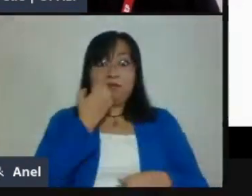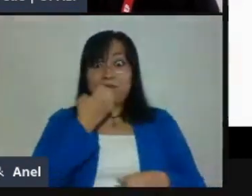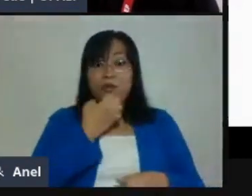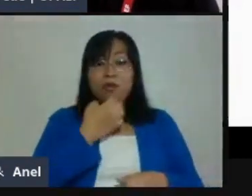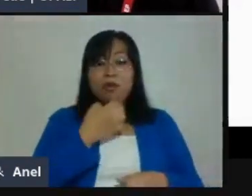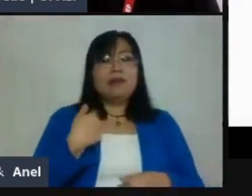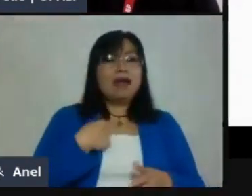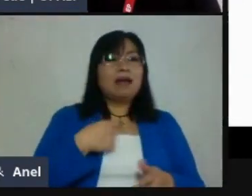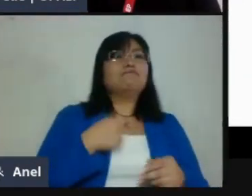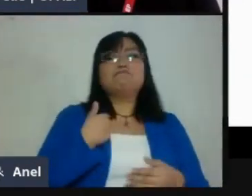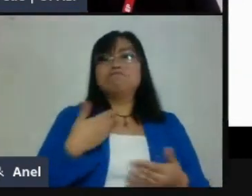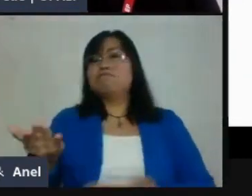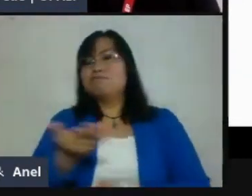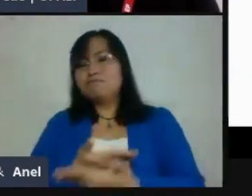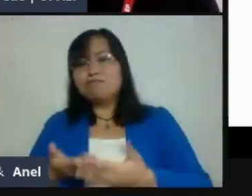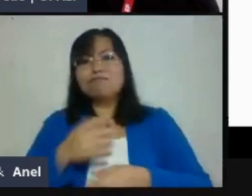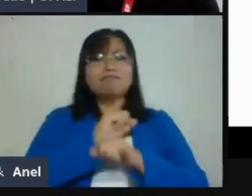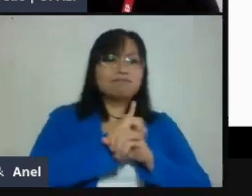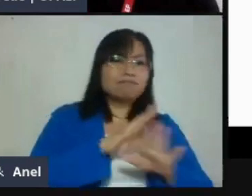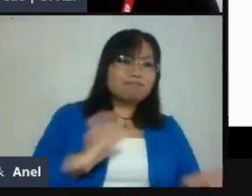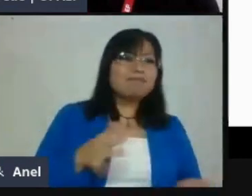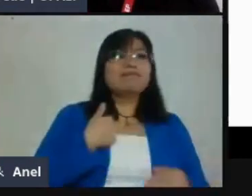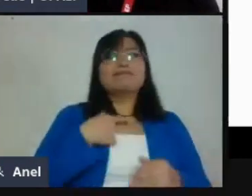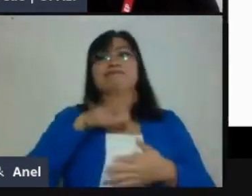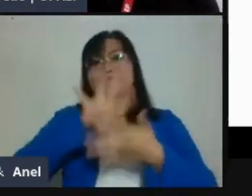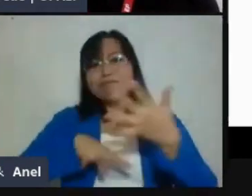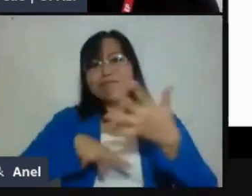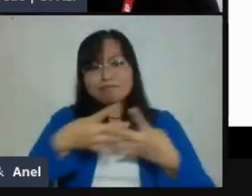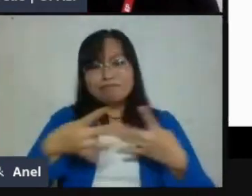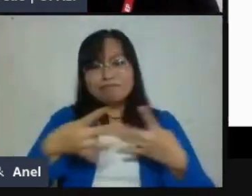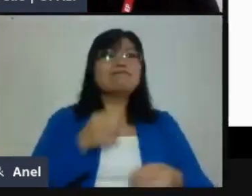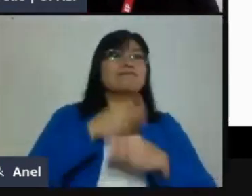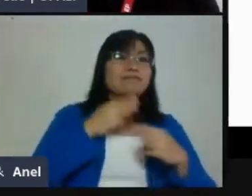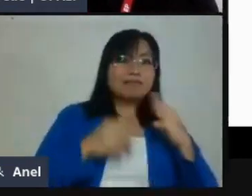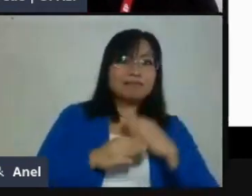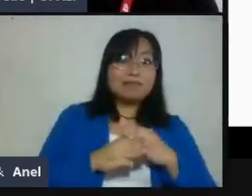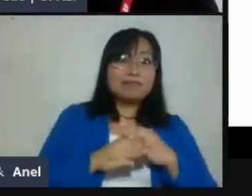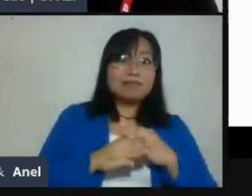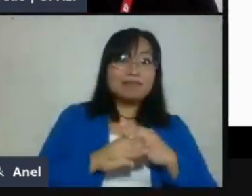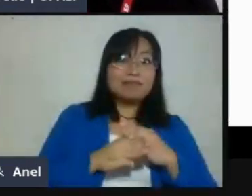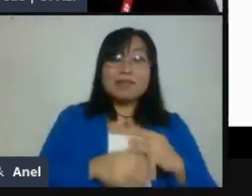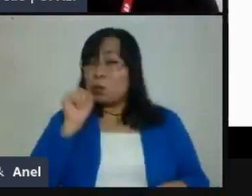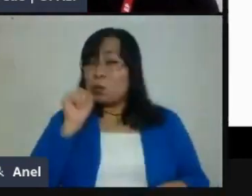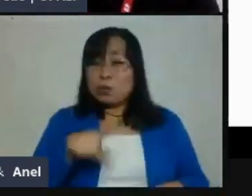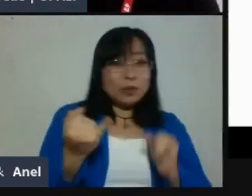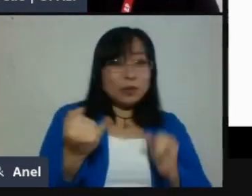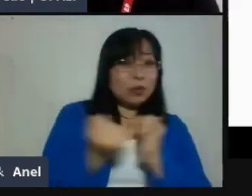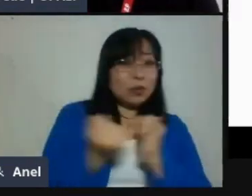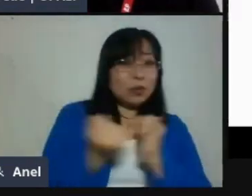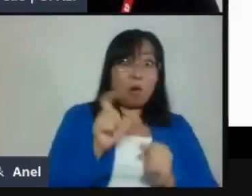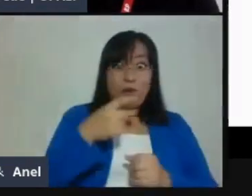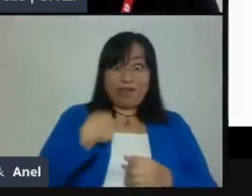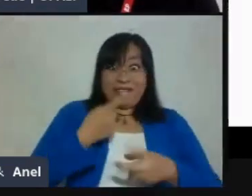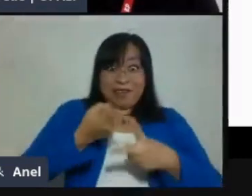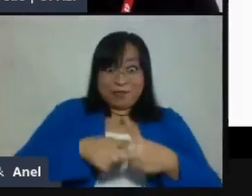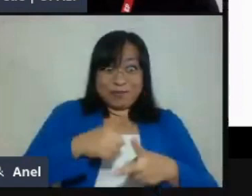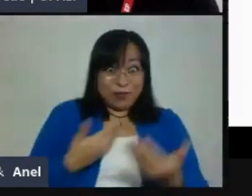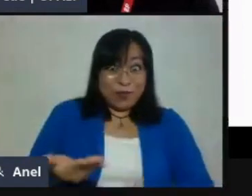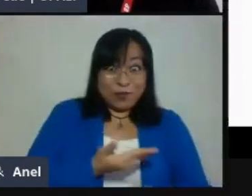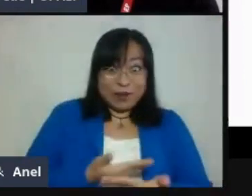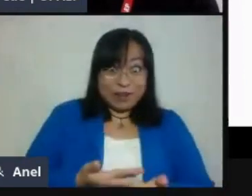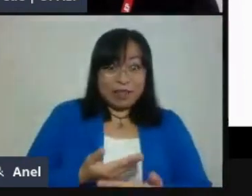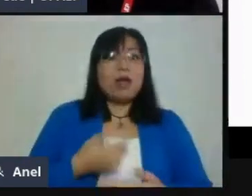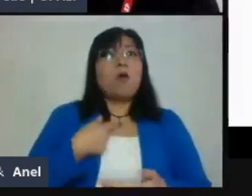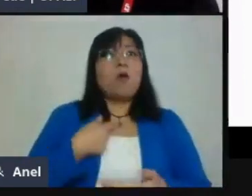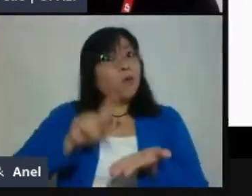horarios y demás. Entonces, de la misma manera tenemos que informarles cuál va a ser nuestra forma de trabajo, cuál va a ser